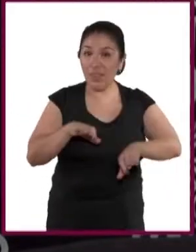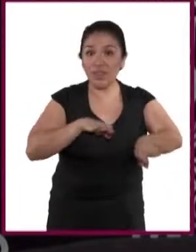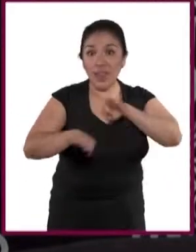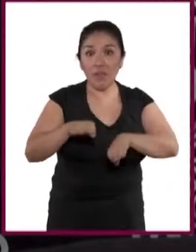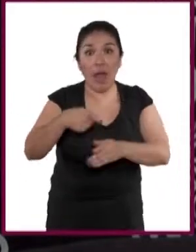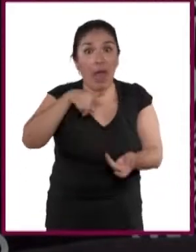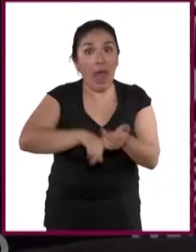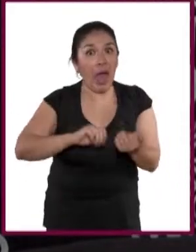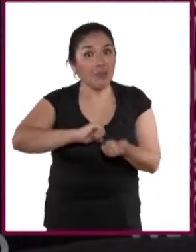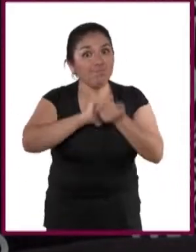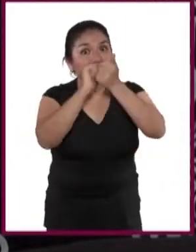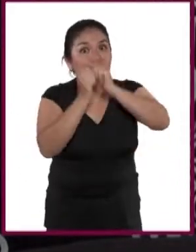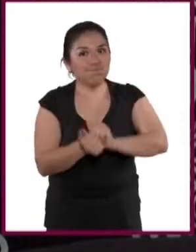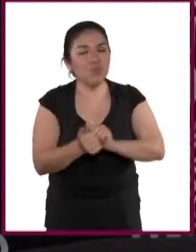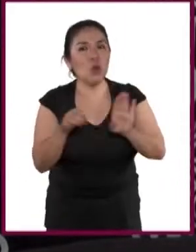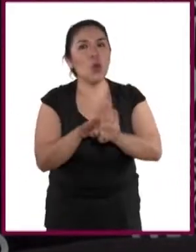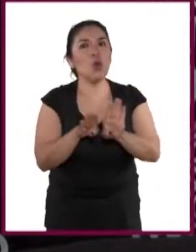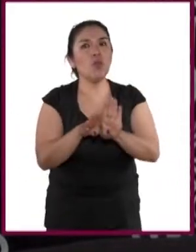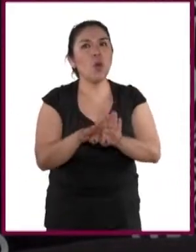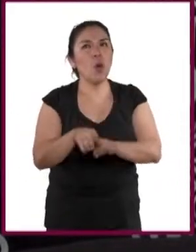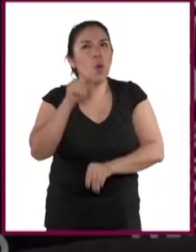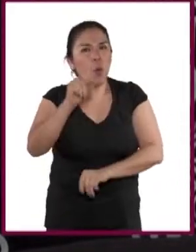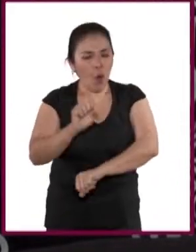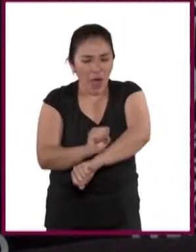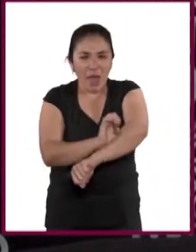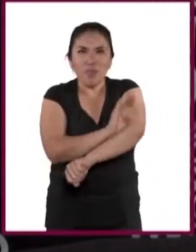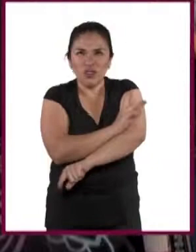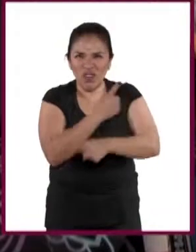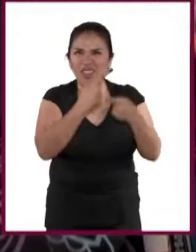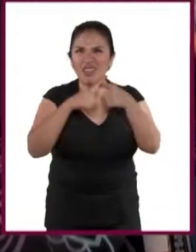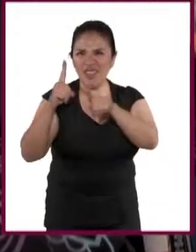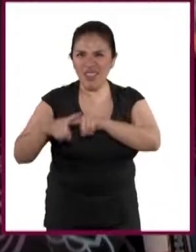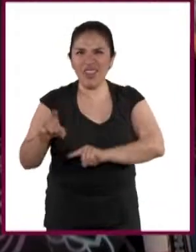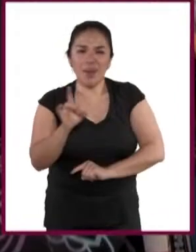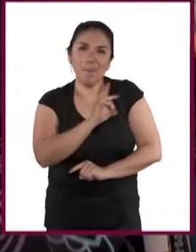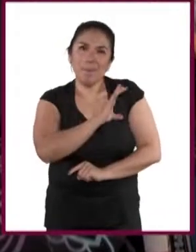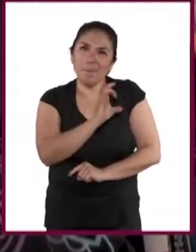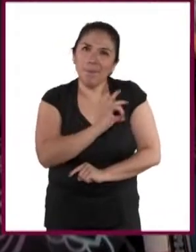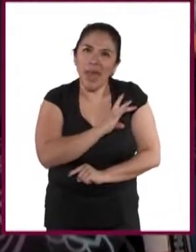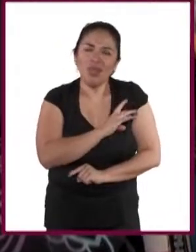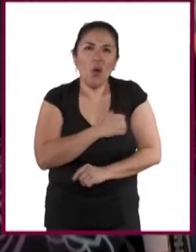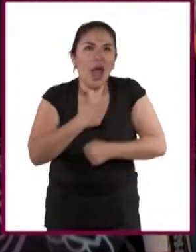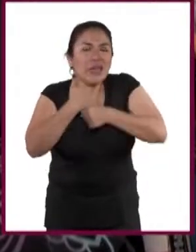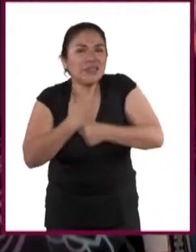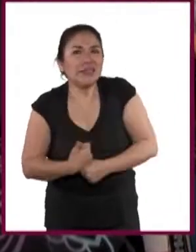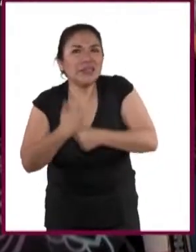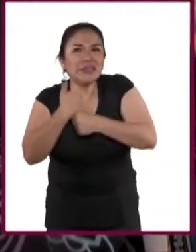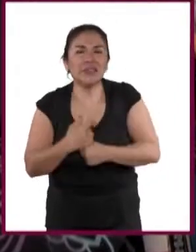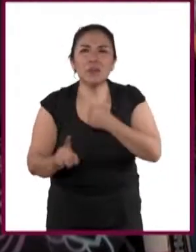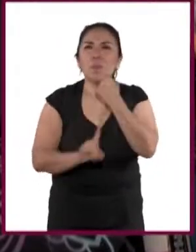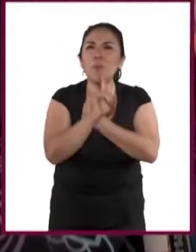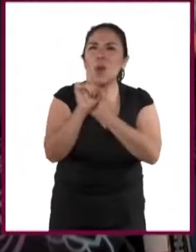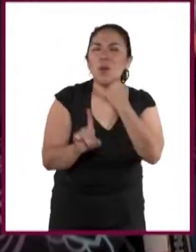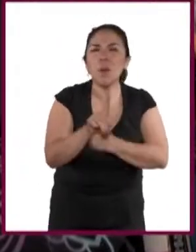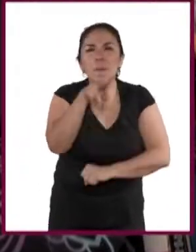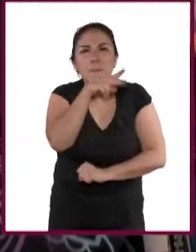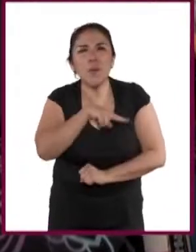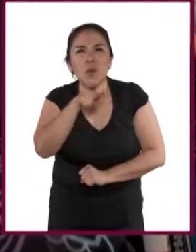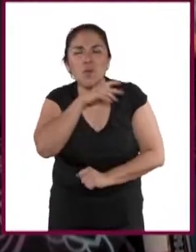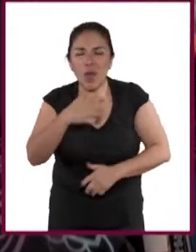transición, pues conlleva diferentes emociones, miedo, estrés, preocupación, angustia,